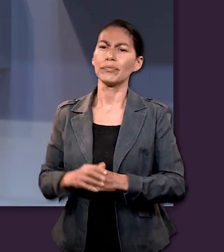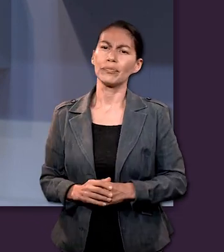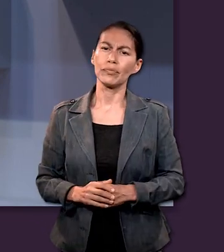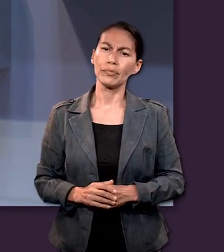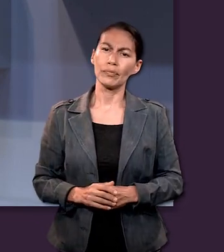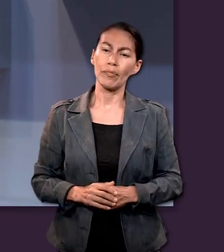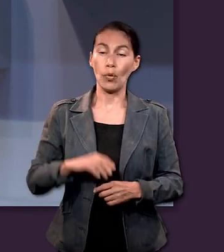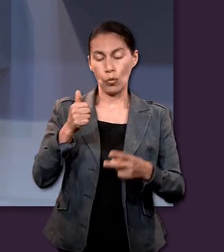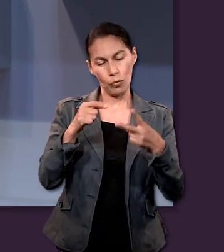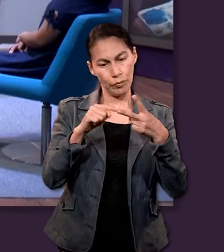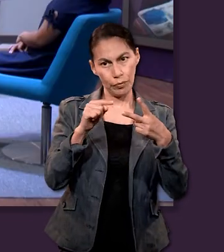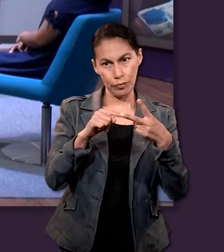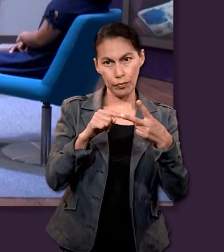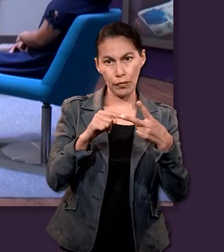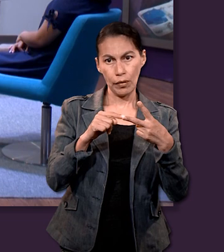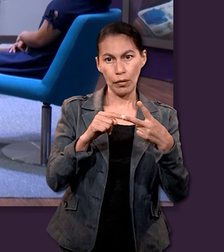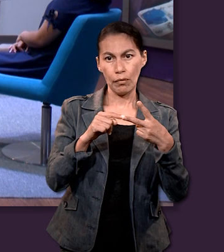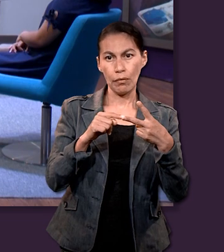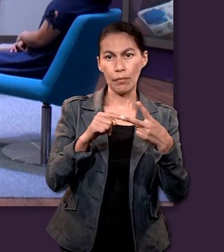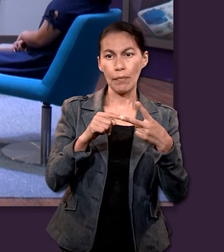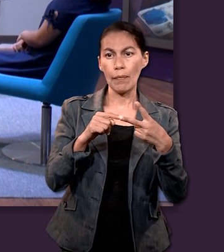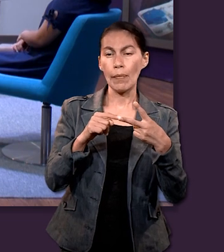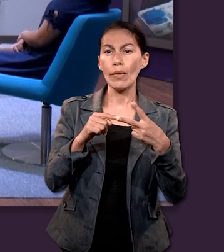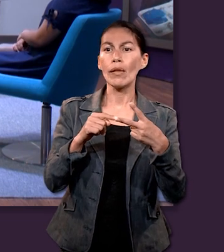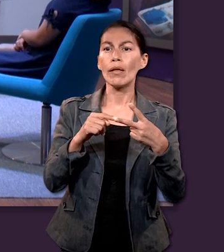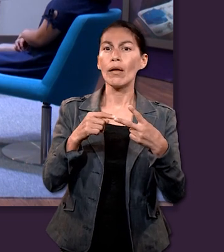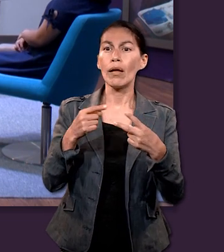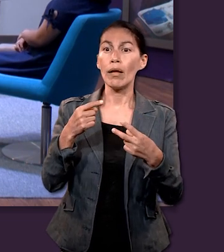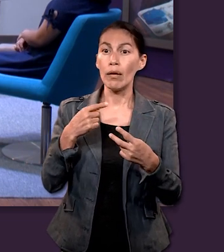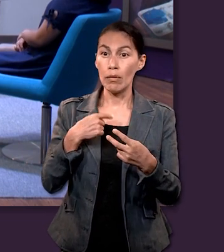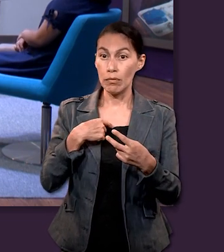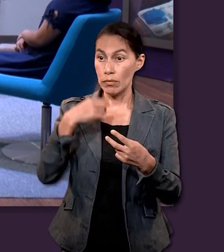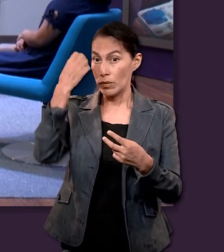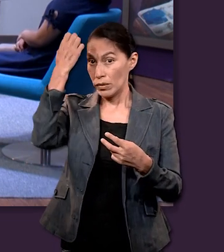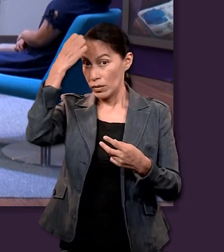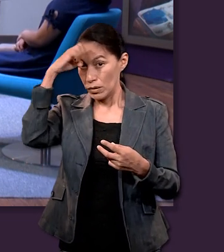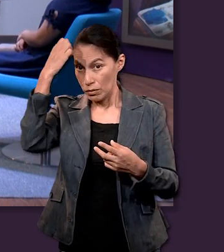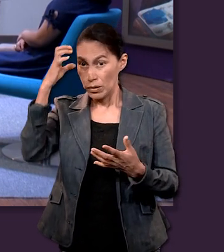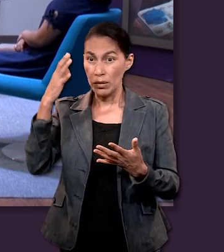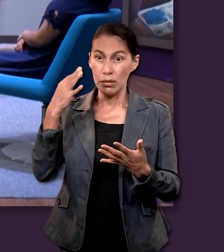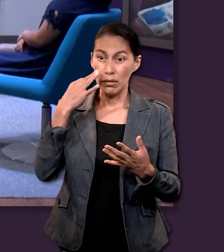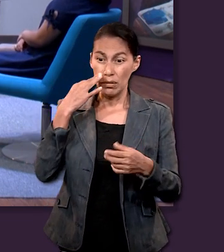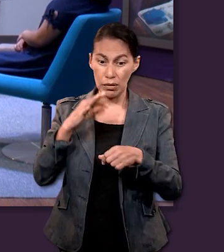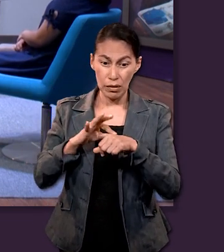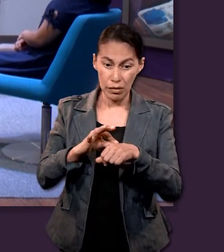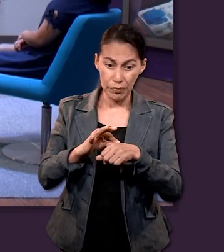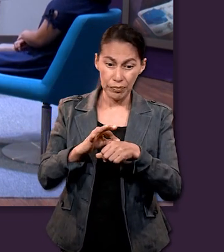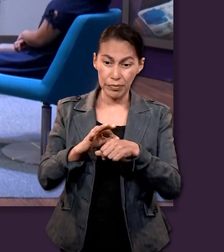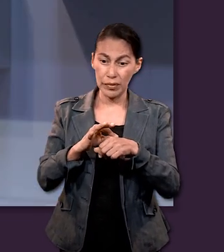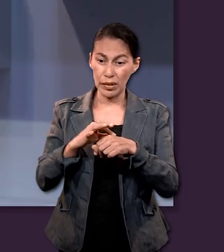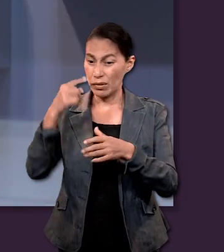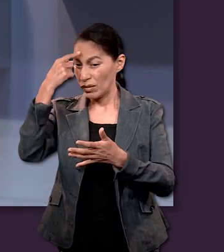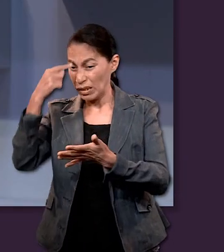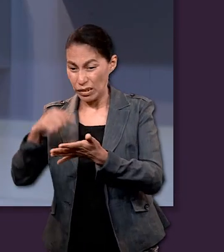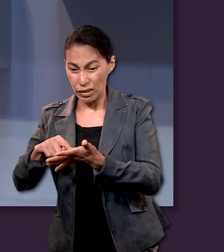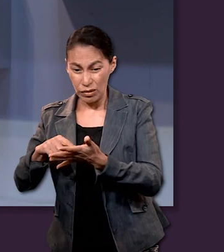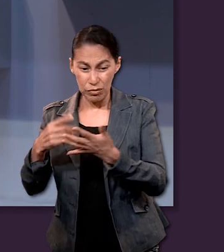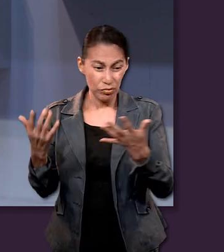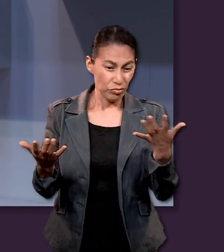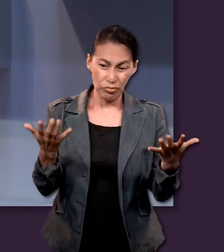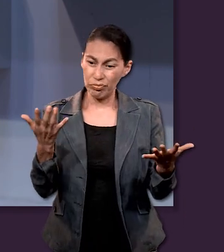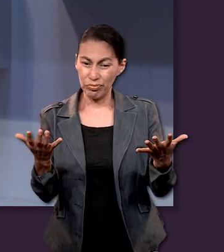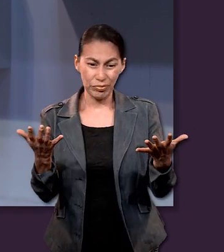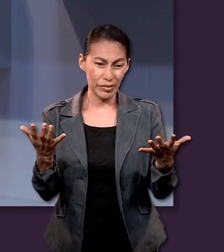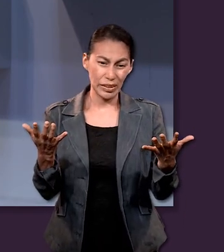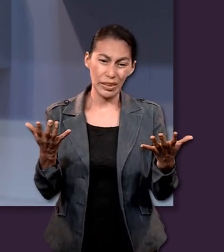las cosas puedan ser de otra forma. Y la segunda, que es porque nuestra experiencia choca con lo que creemos. Es decir,